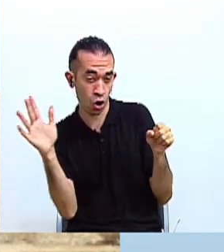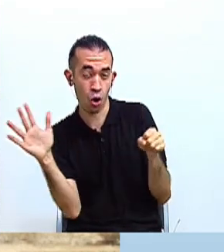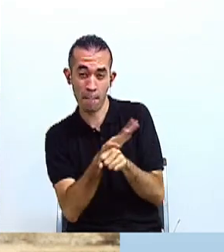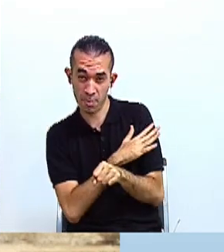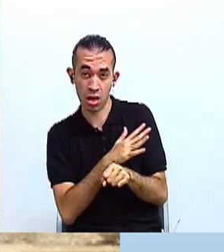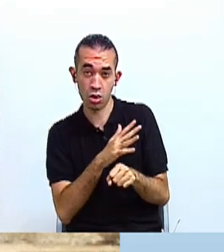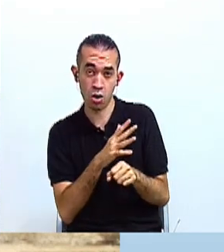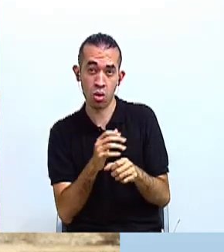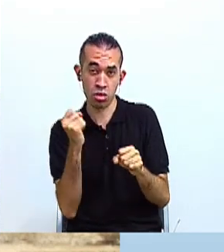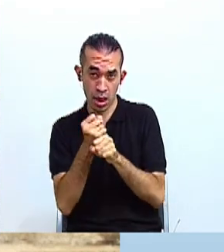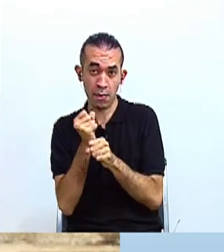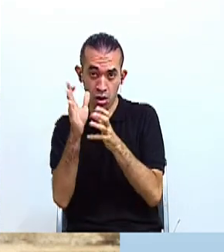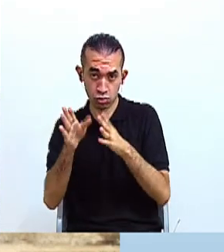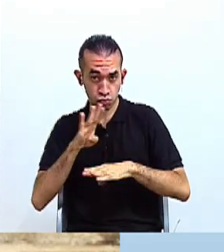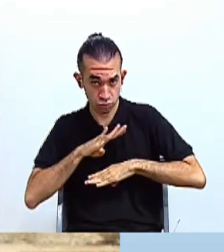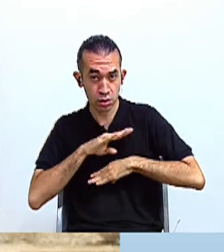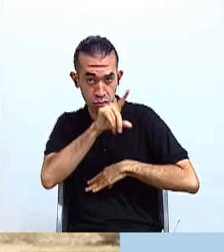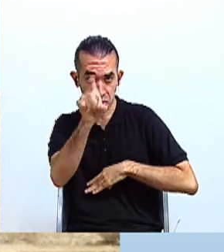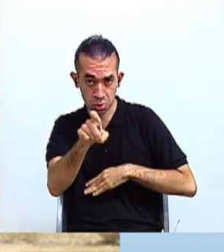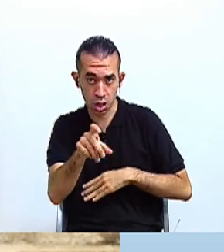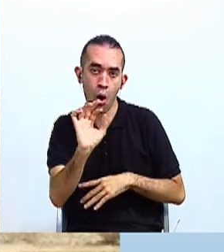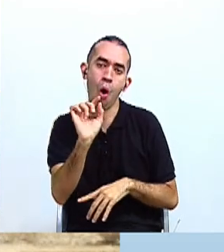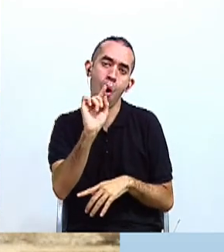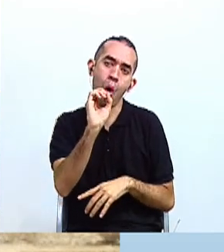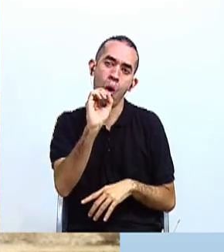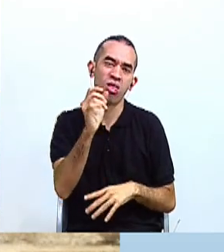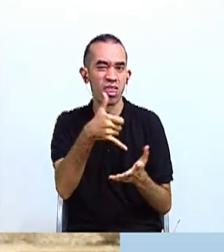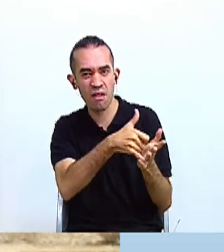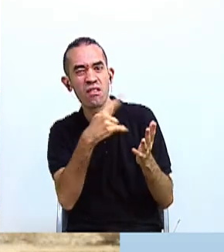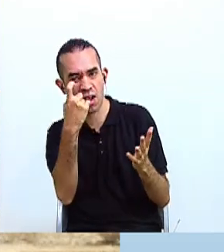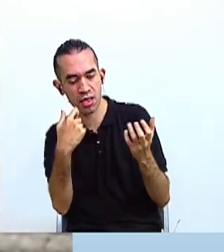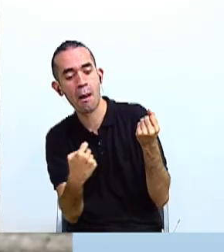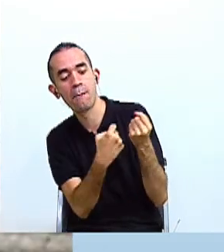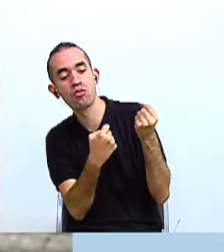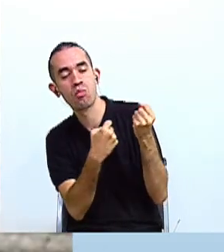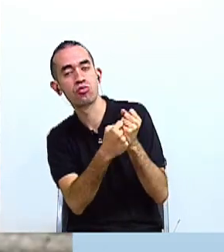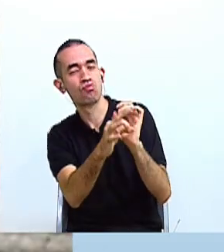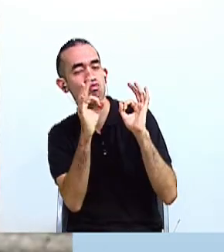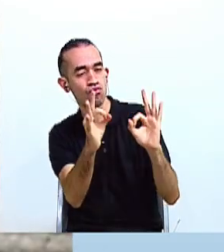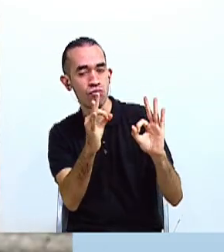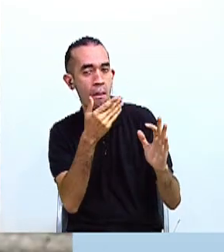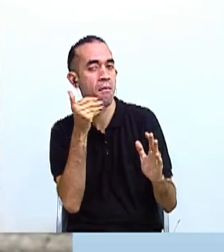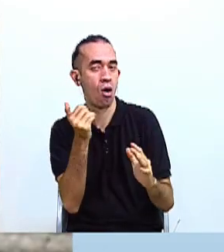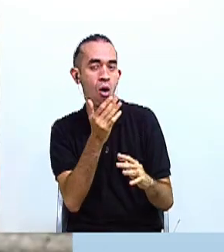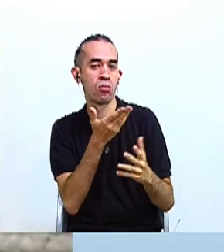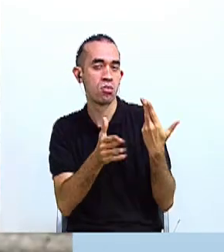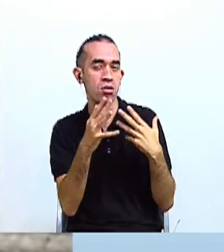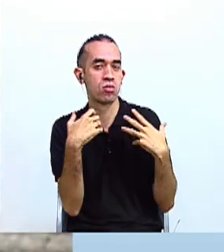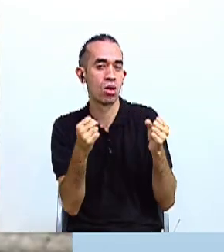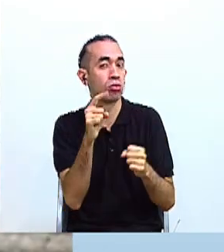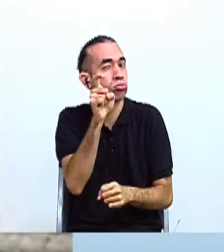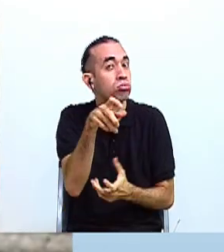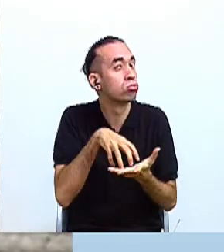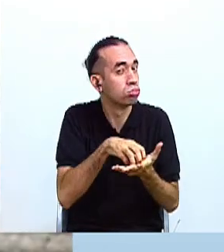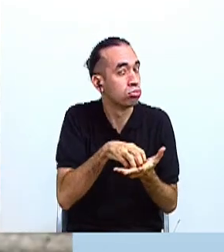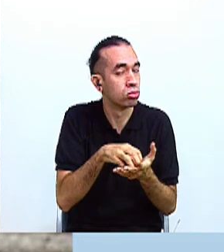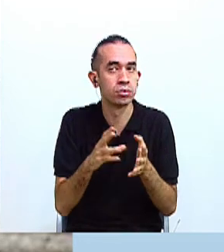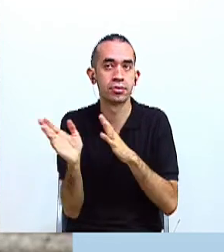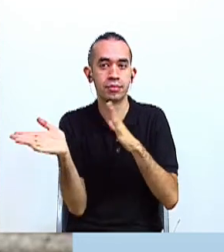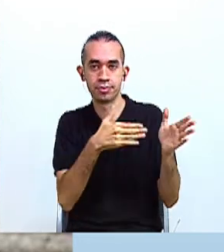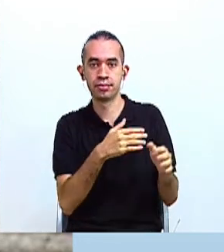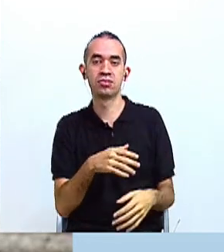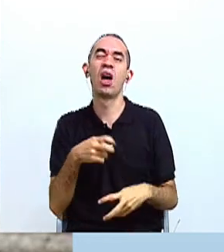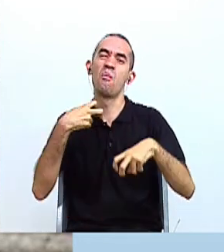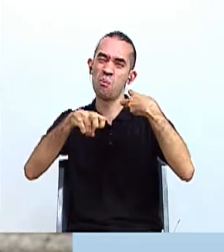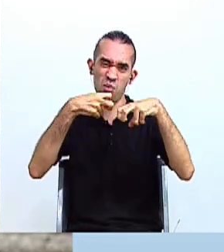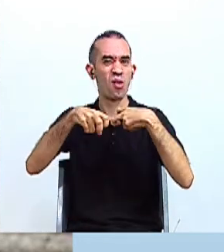personal, o si hará falta reforzar estos aspectos para poder contar con un mejor servicio de salud. Y también el